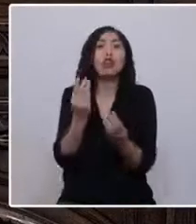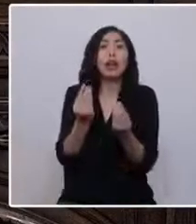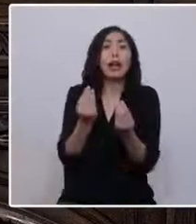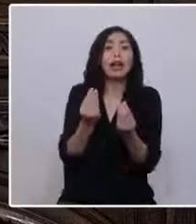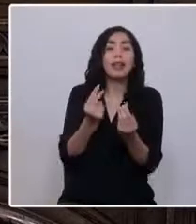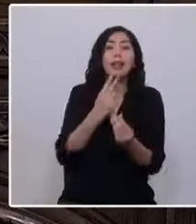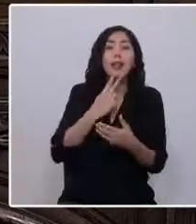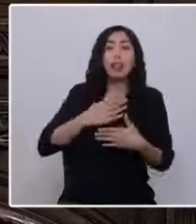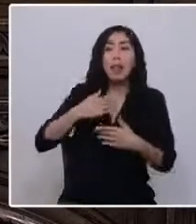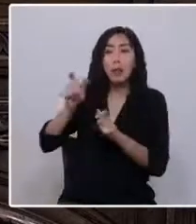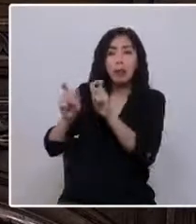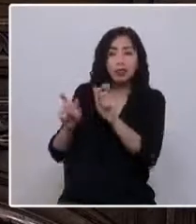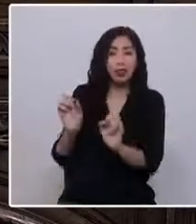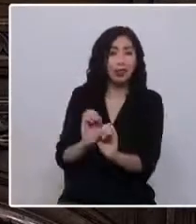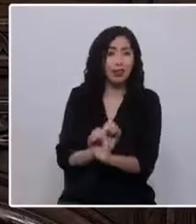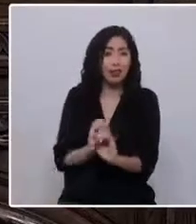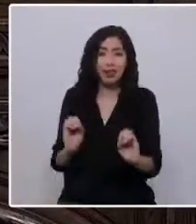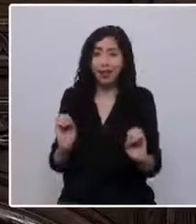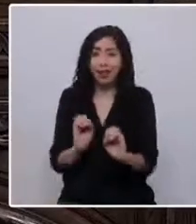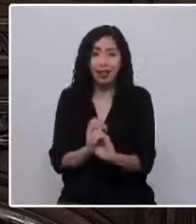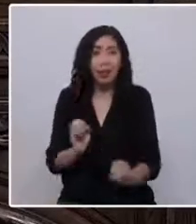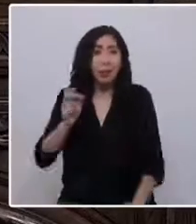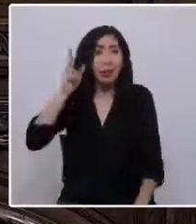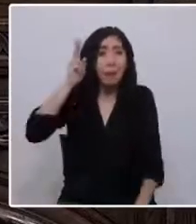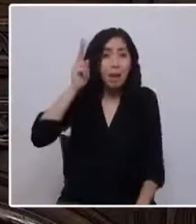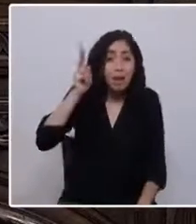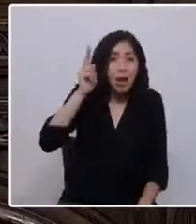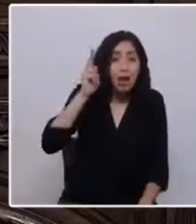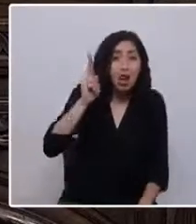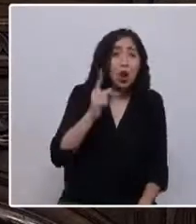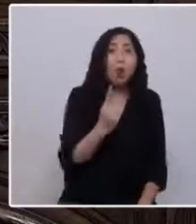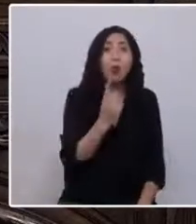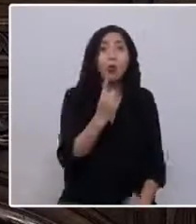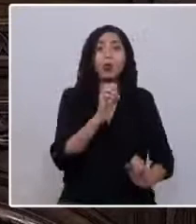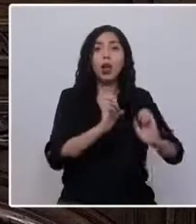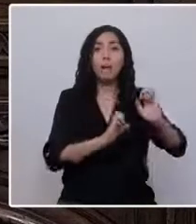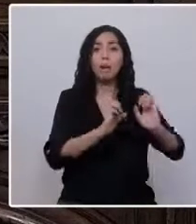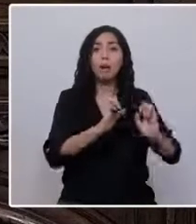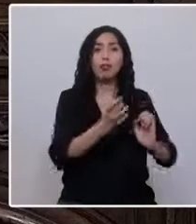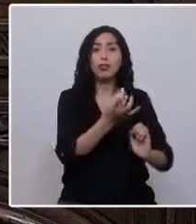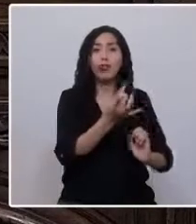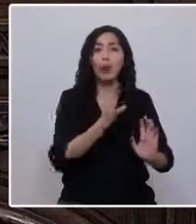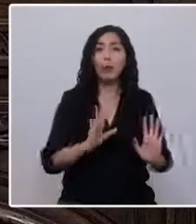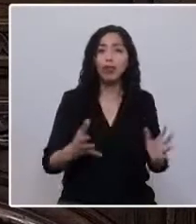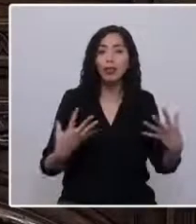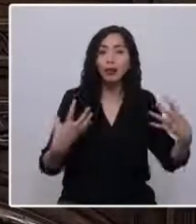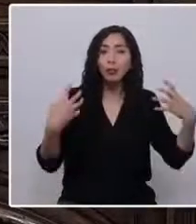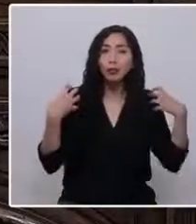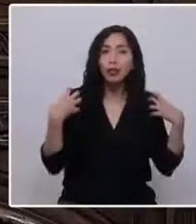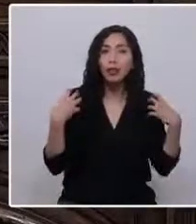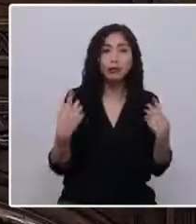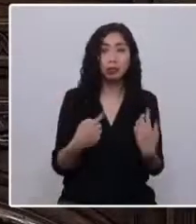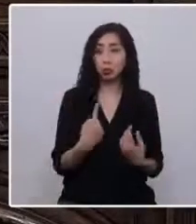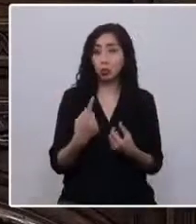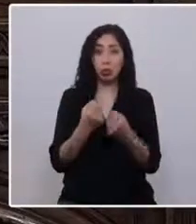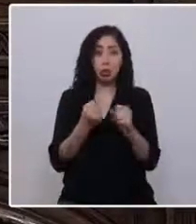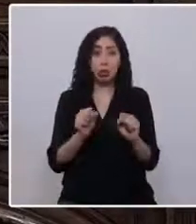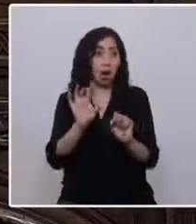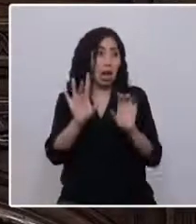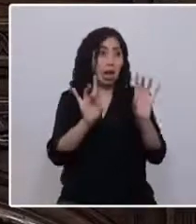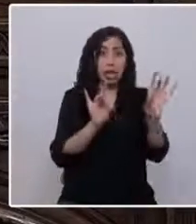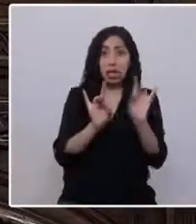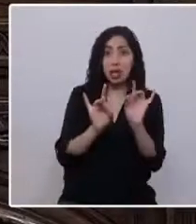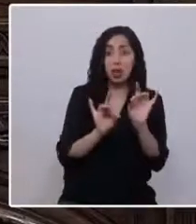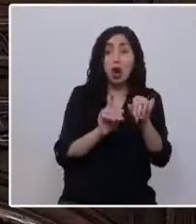personas. El transporte está a cargo de una sola empresa, entonces no hay opción de elegir ni un mejor horario